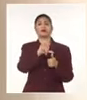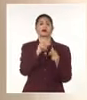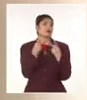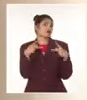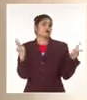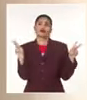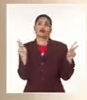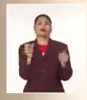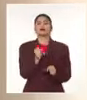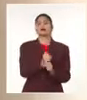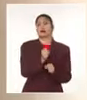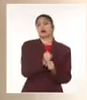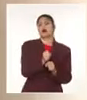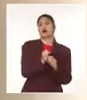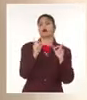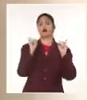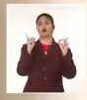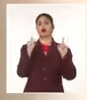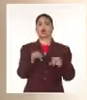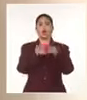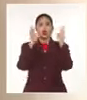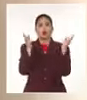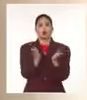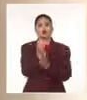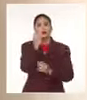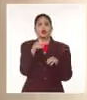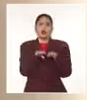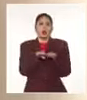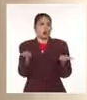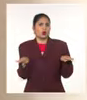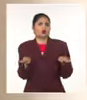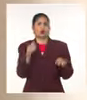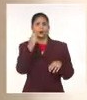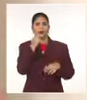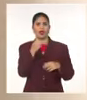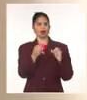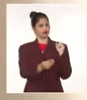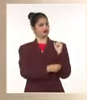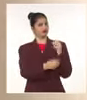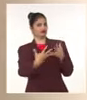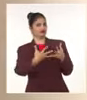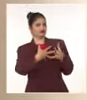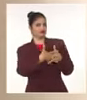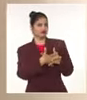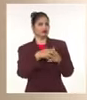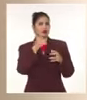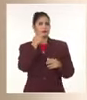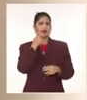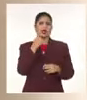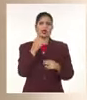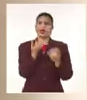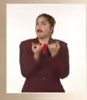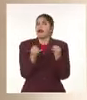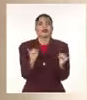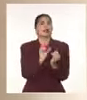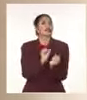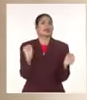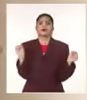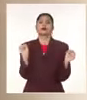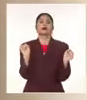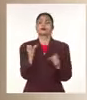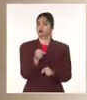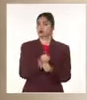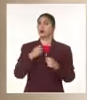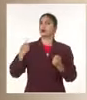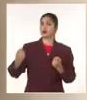decía, por este mundo que queremos más justo, queremos más solidario, queremos más democrático, queremos más libre y en una